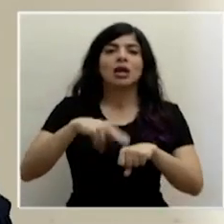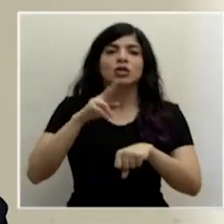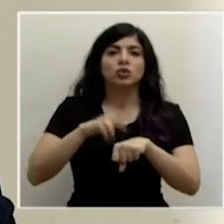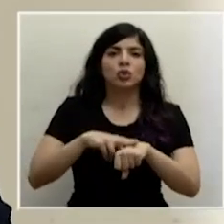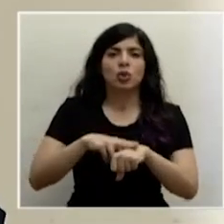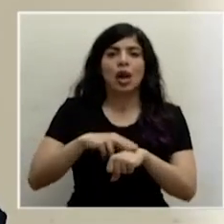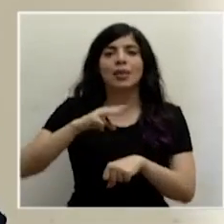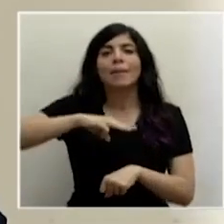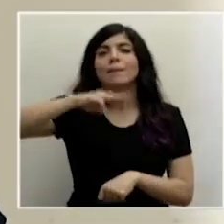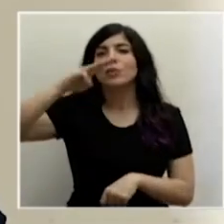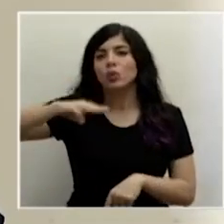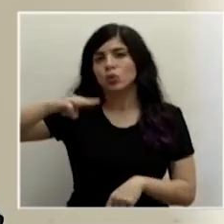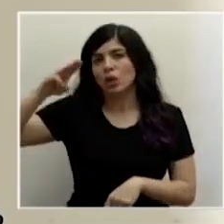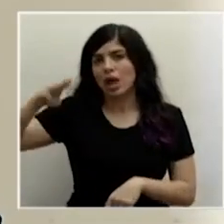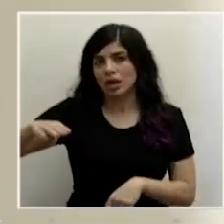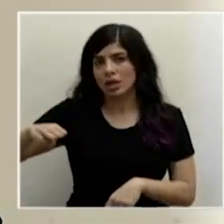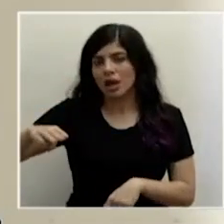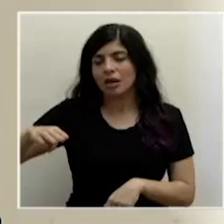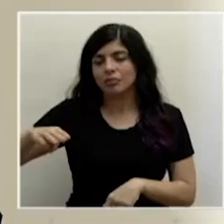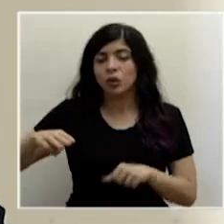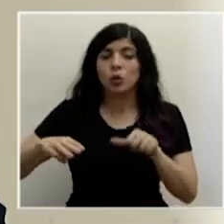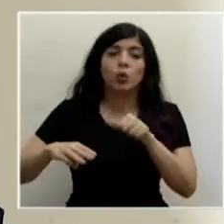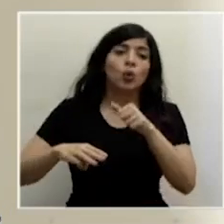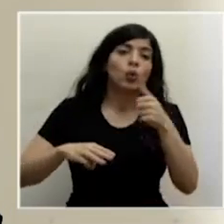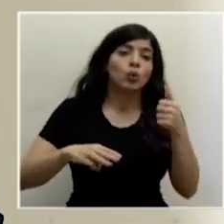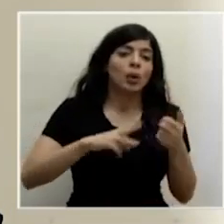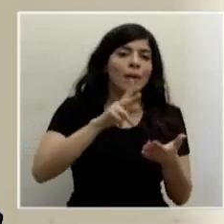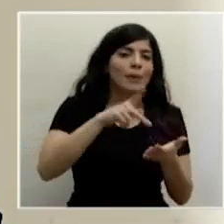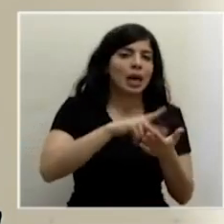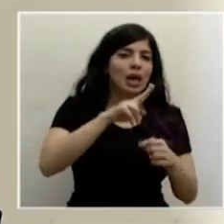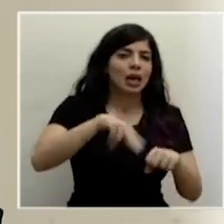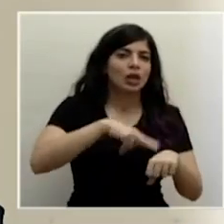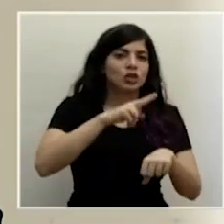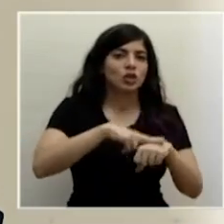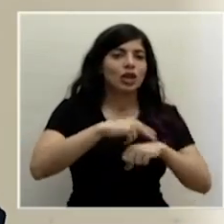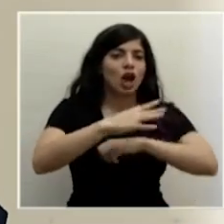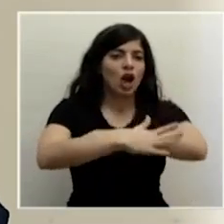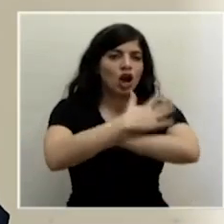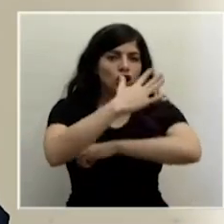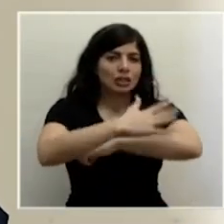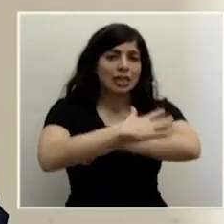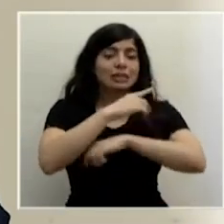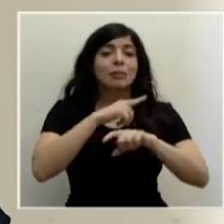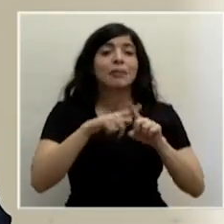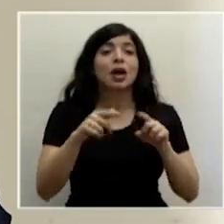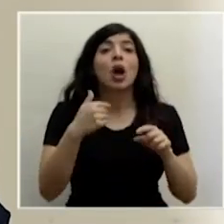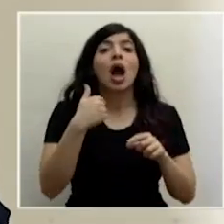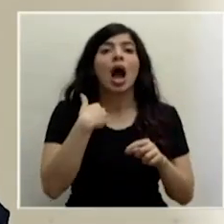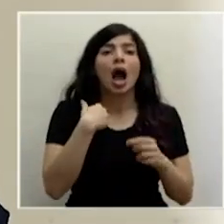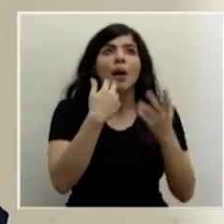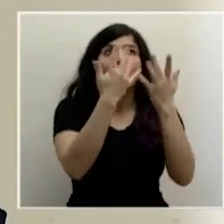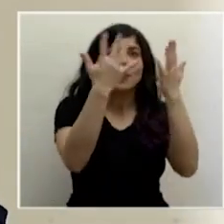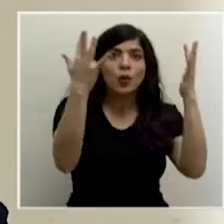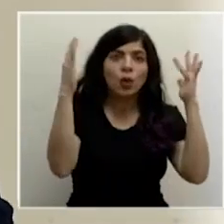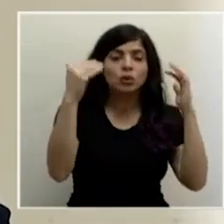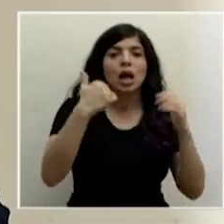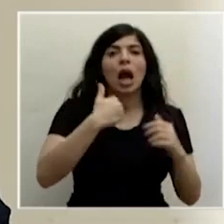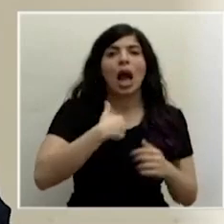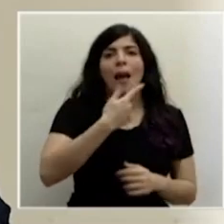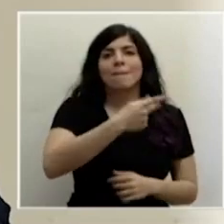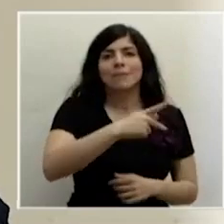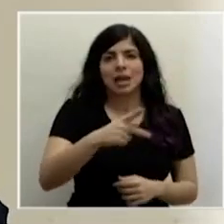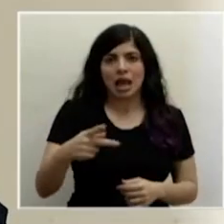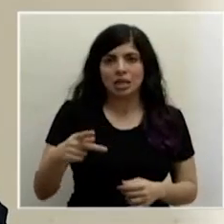de montaña, así es como les llamamos, y otros parques nacionales que son costeros, pero que tienen bosque y playa. Y quisiera hablar